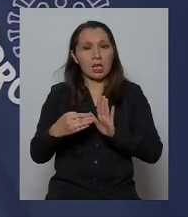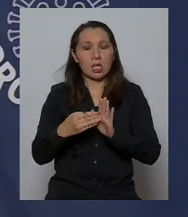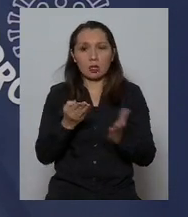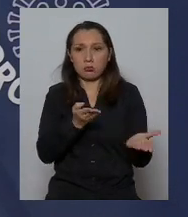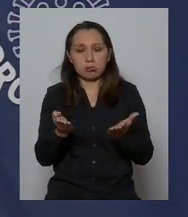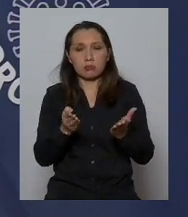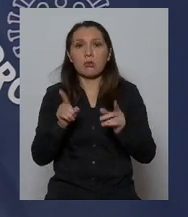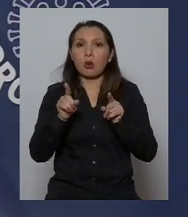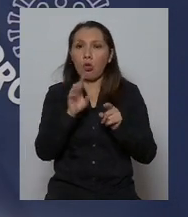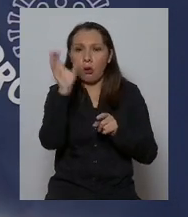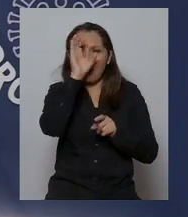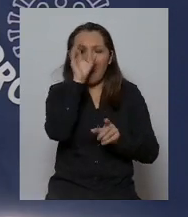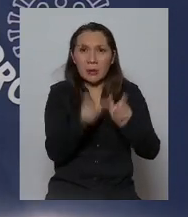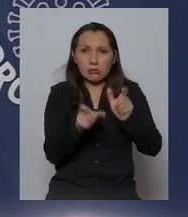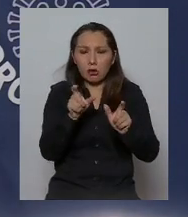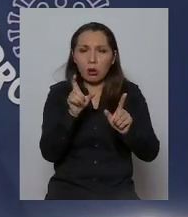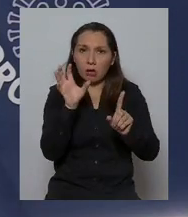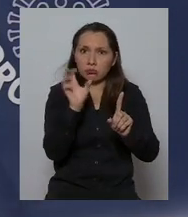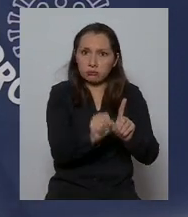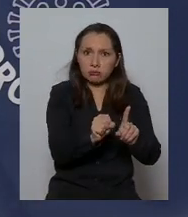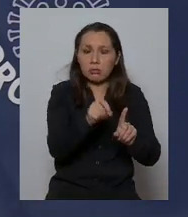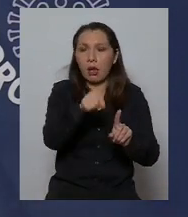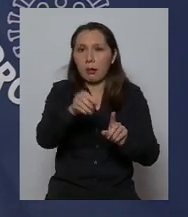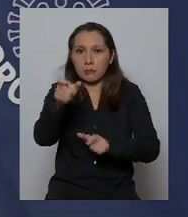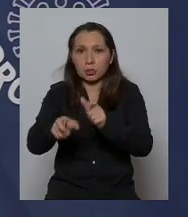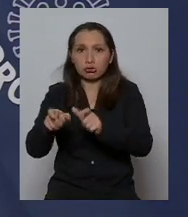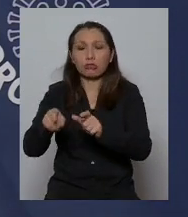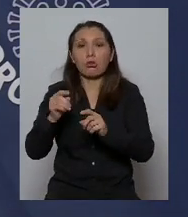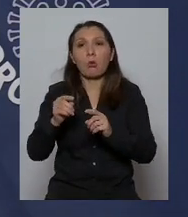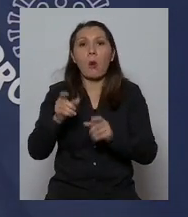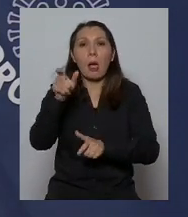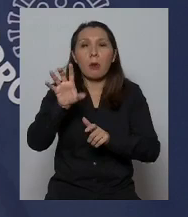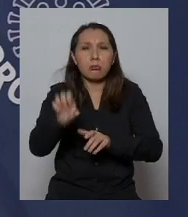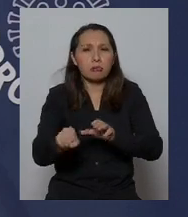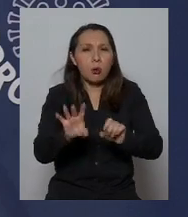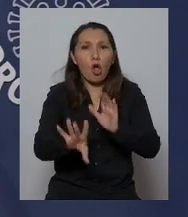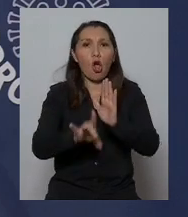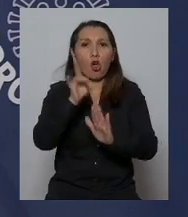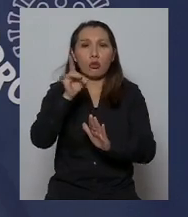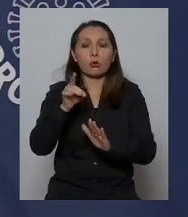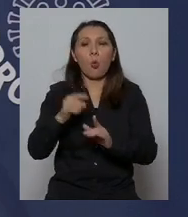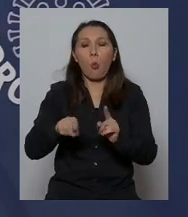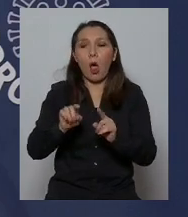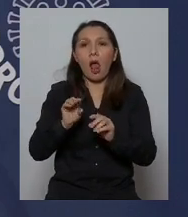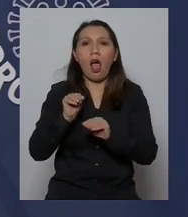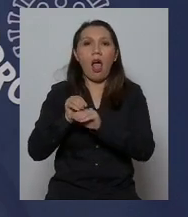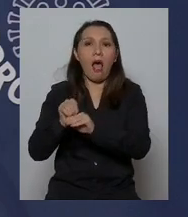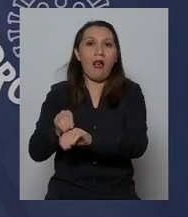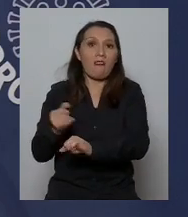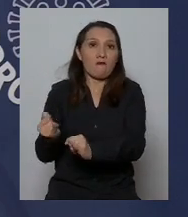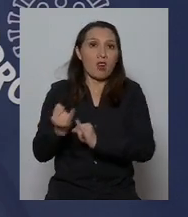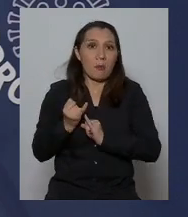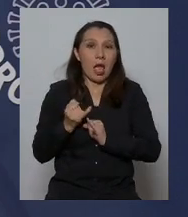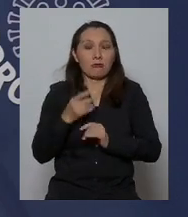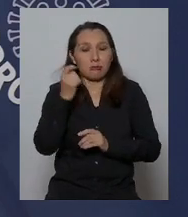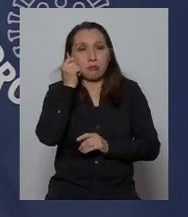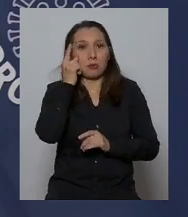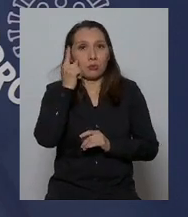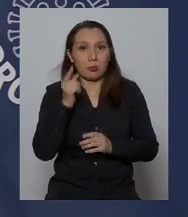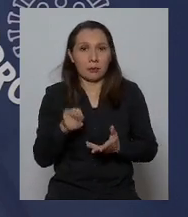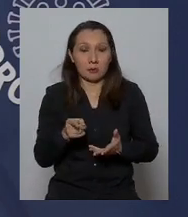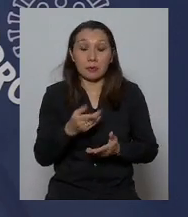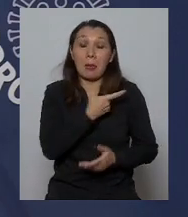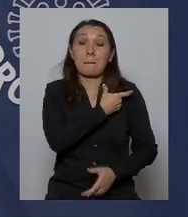y así están siendo perseguidos estos casos que se han identificado comunicado el